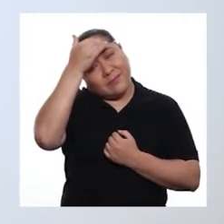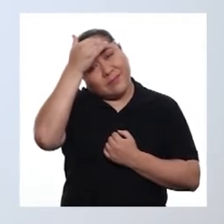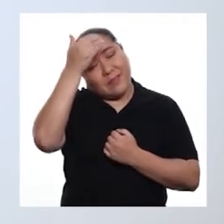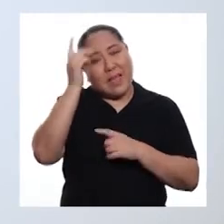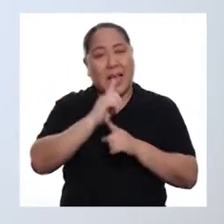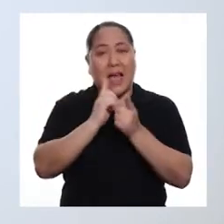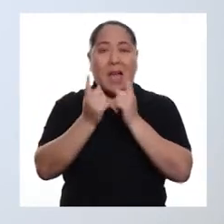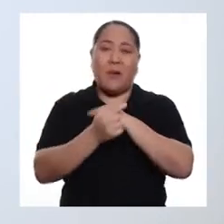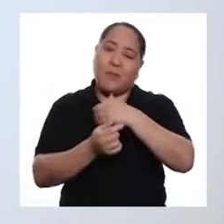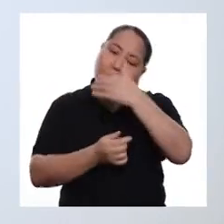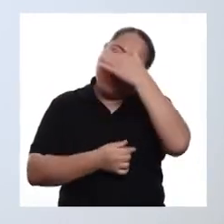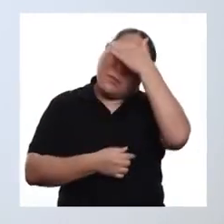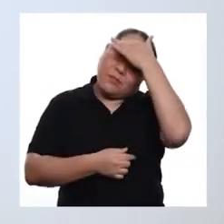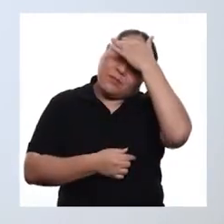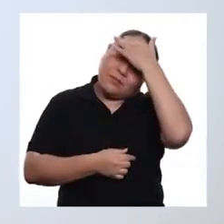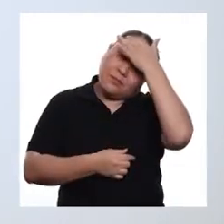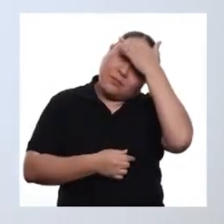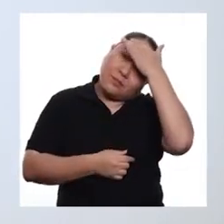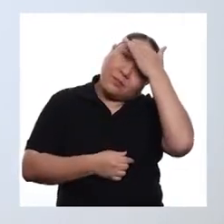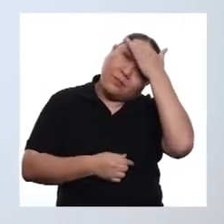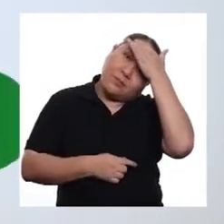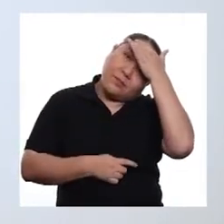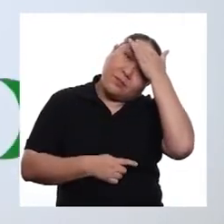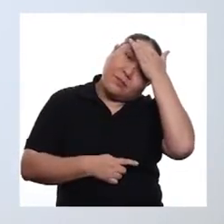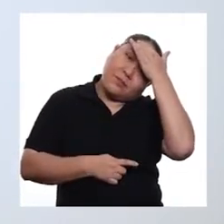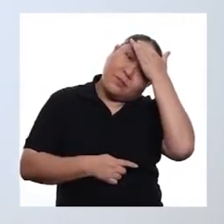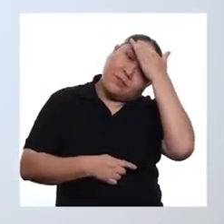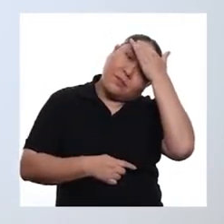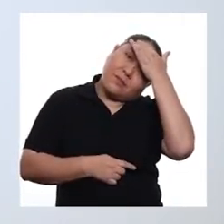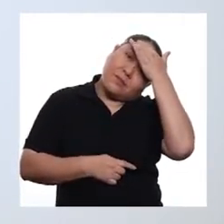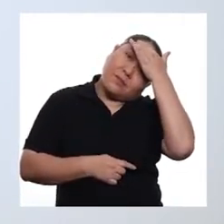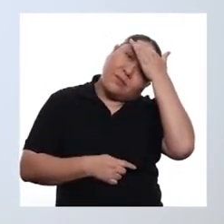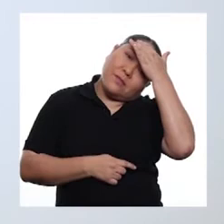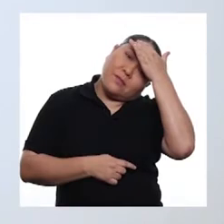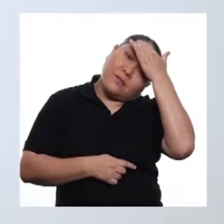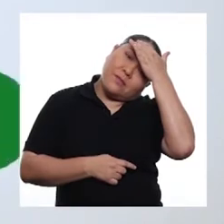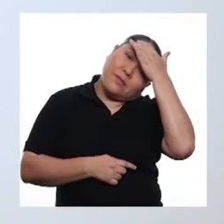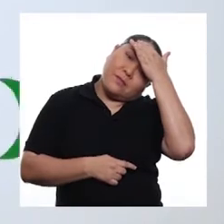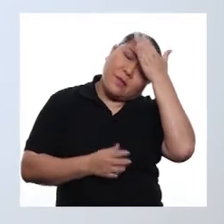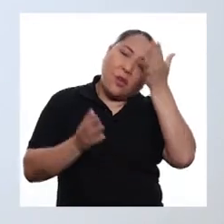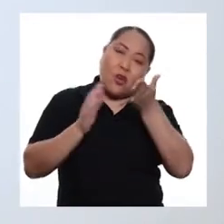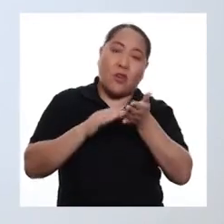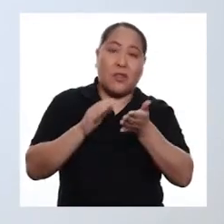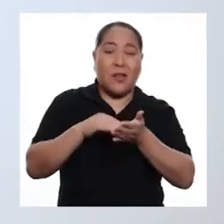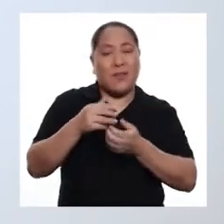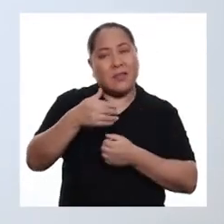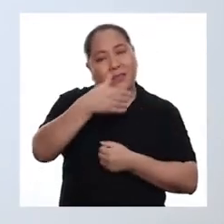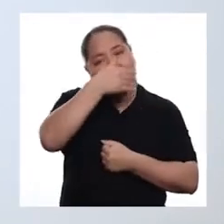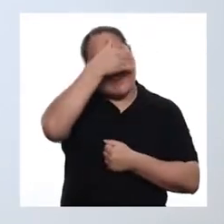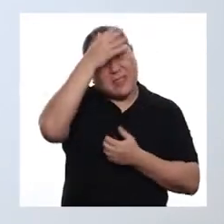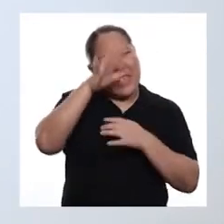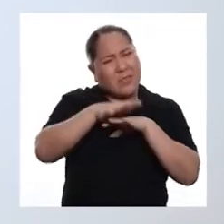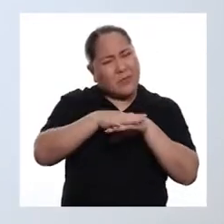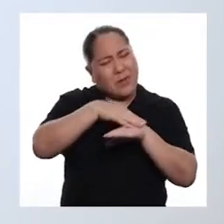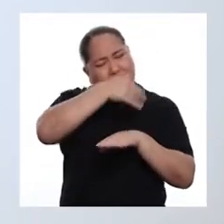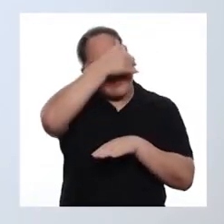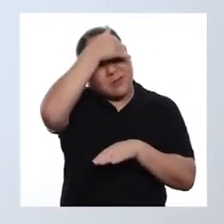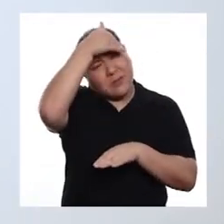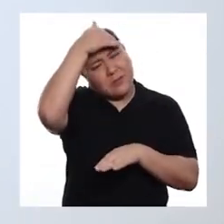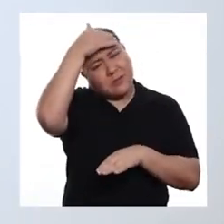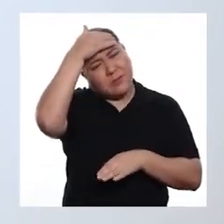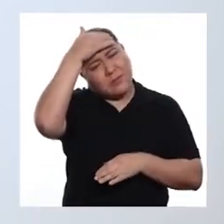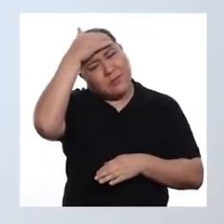Y cambio hacia el otro lado. Lo hacemos una vez más. Recuerda. Despacio.